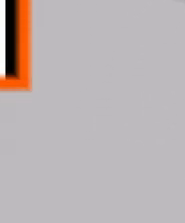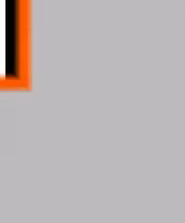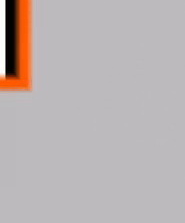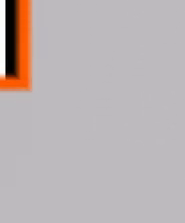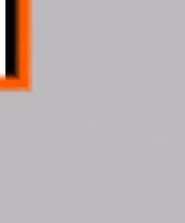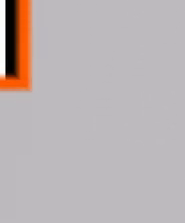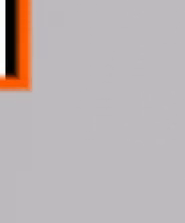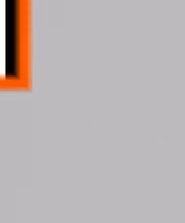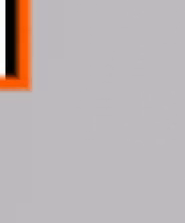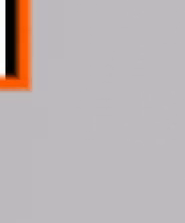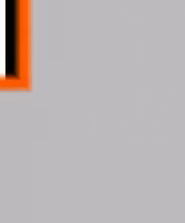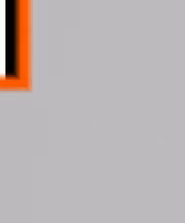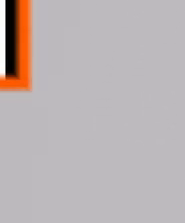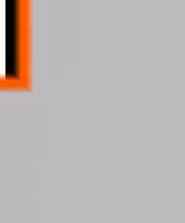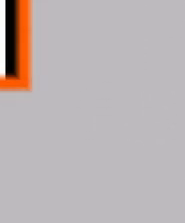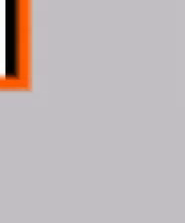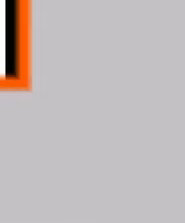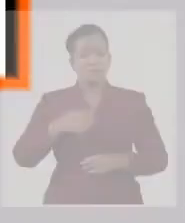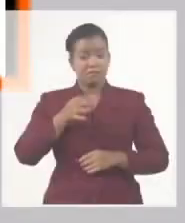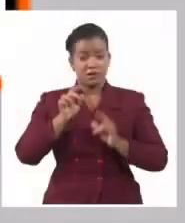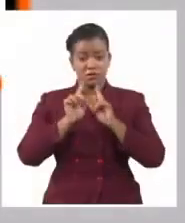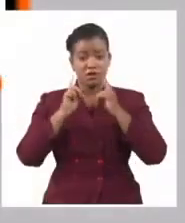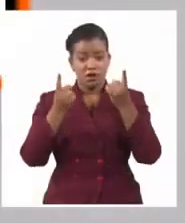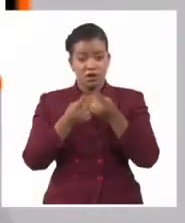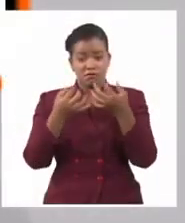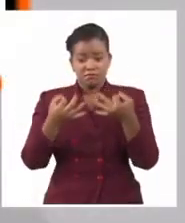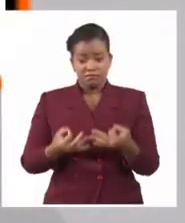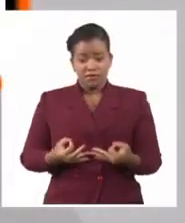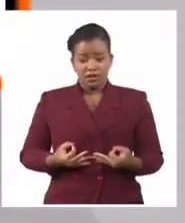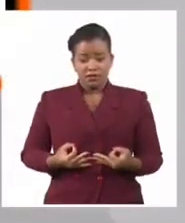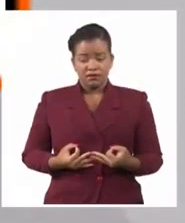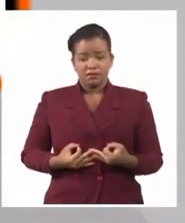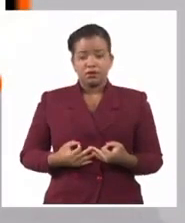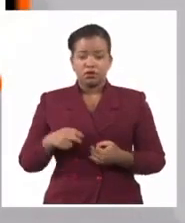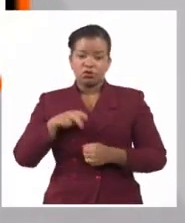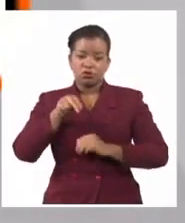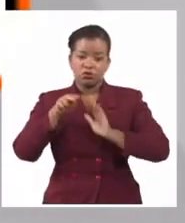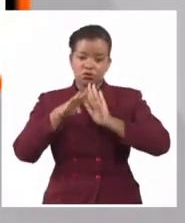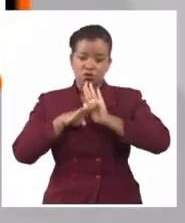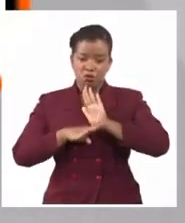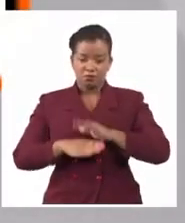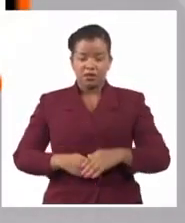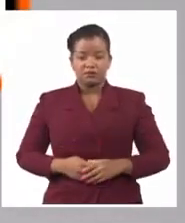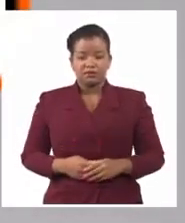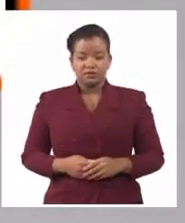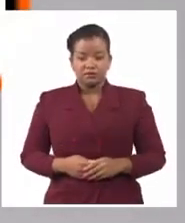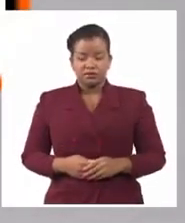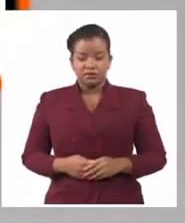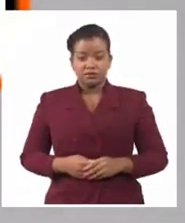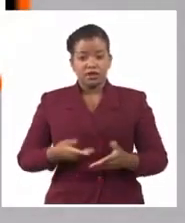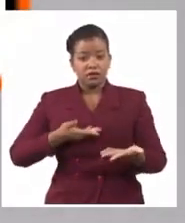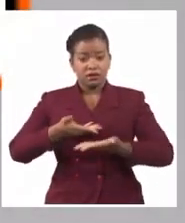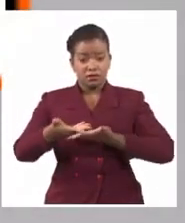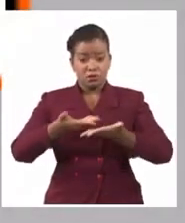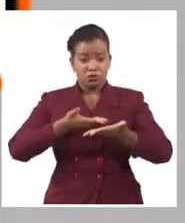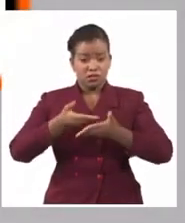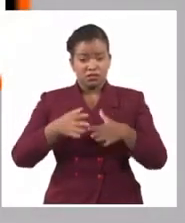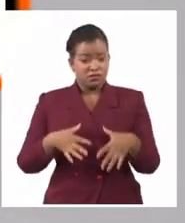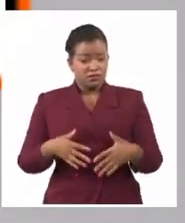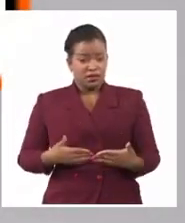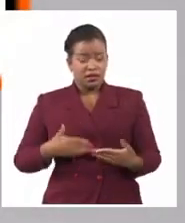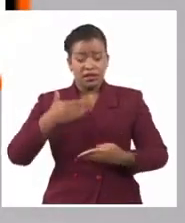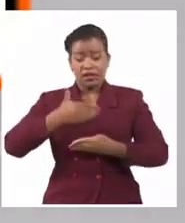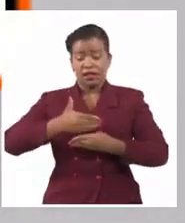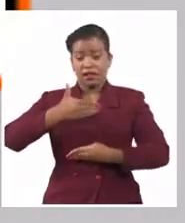generales y específicas de los capítulos que tiene esta norma. Que su importación no exceda del límite de lo